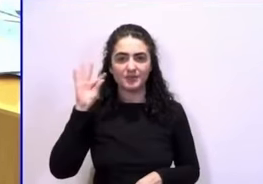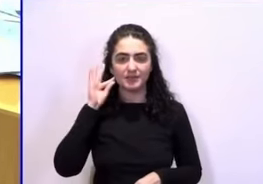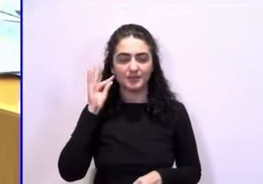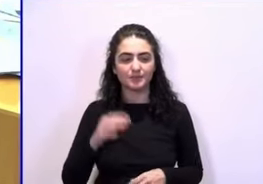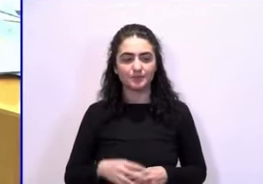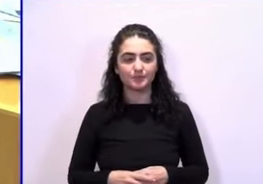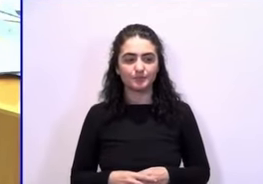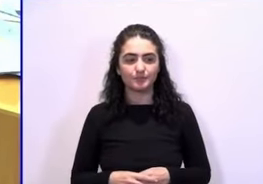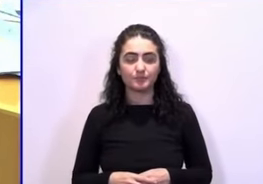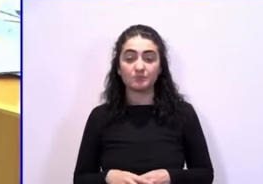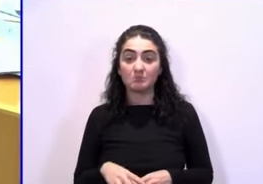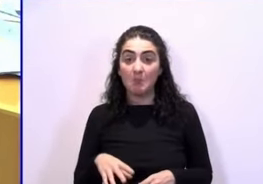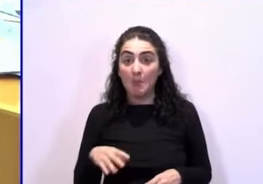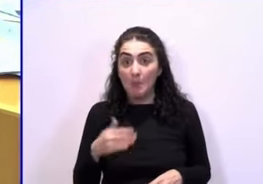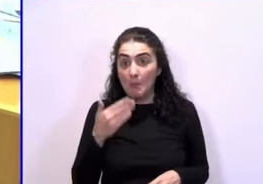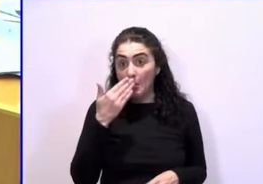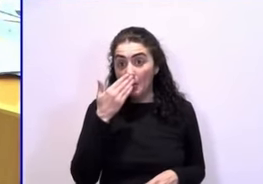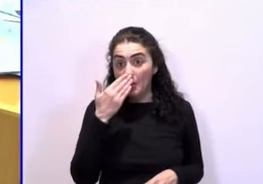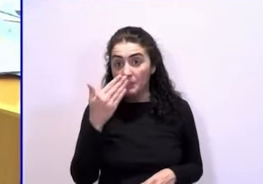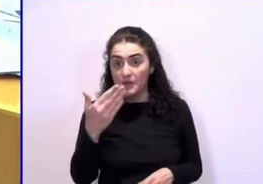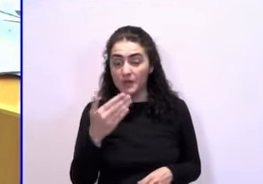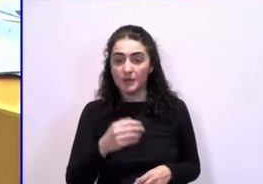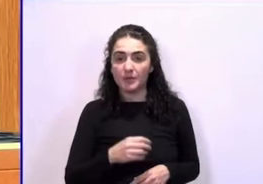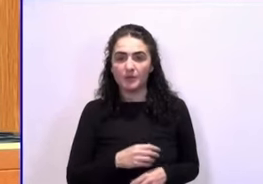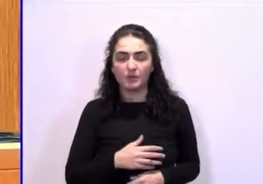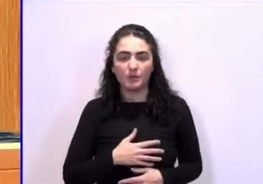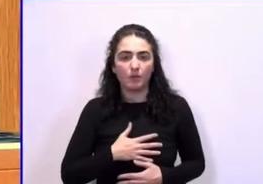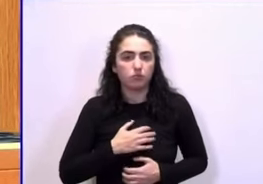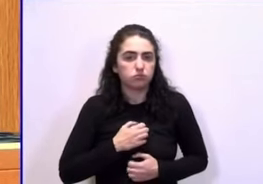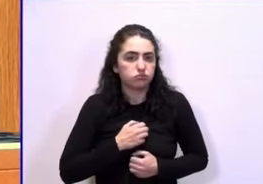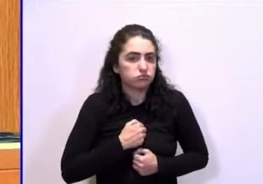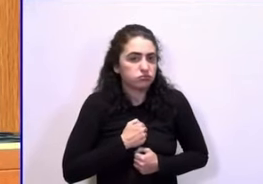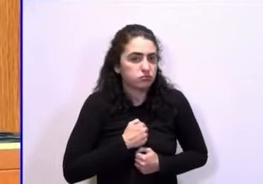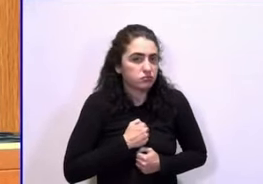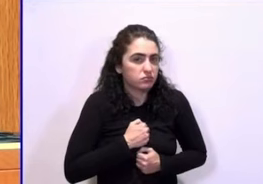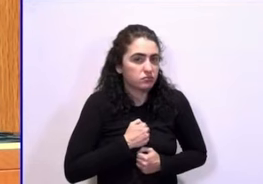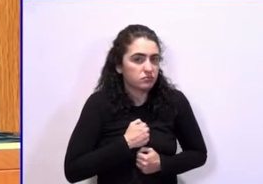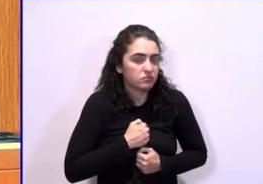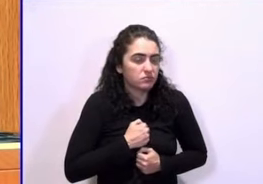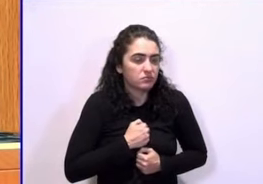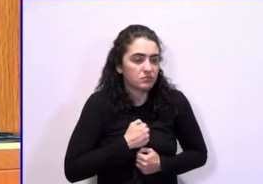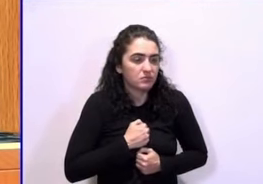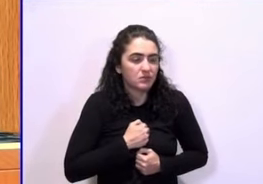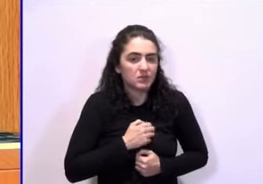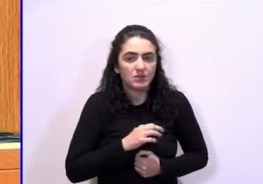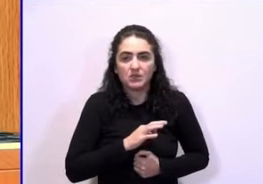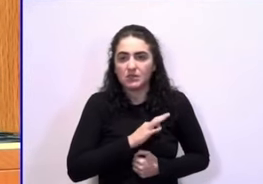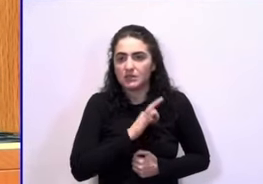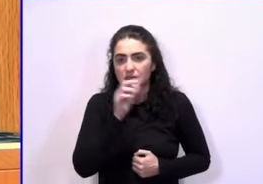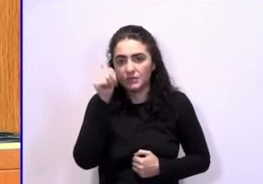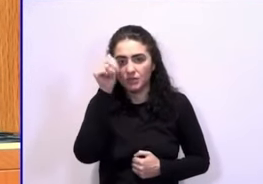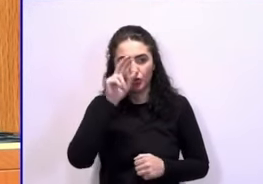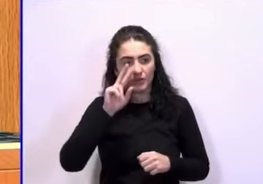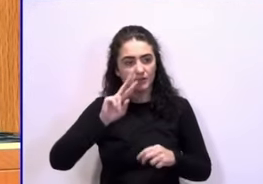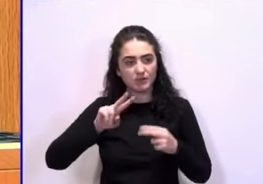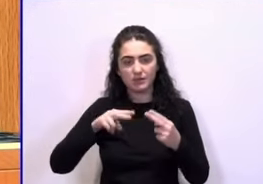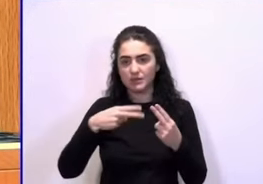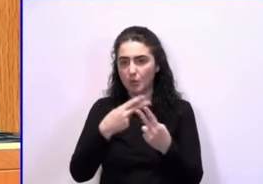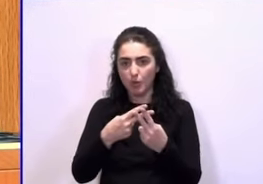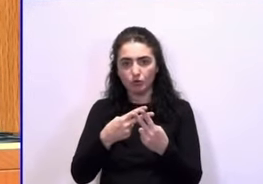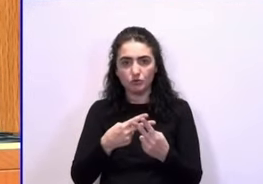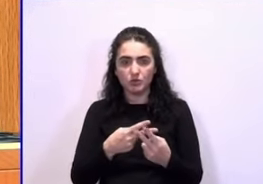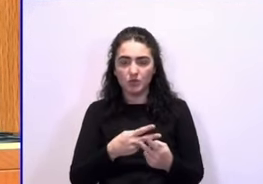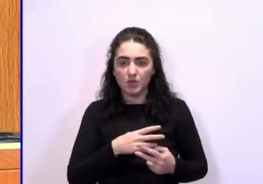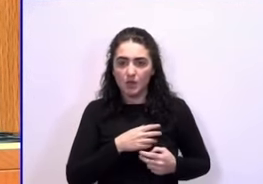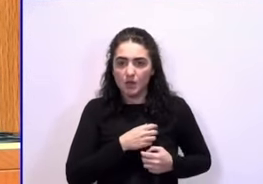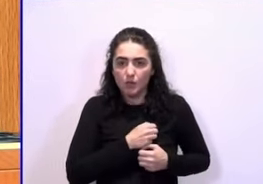La verdad es que estremece oírles, señores de Vox, y estremece porque